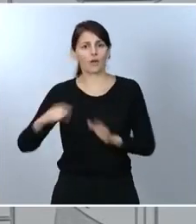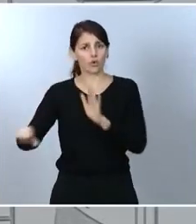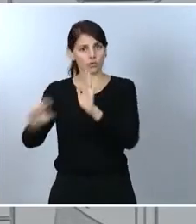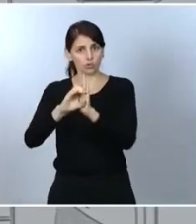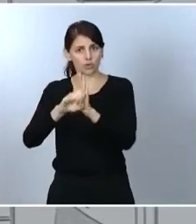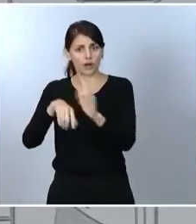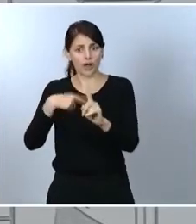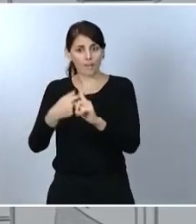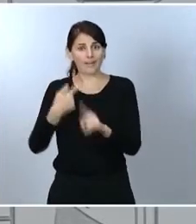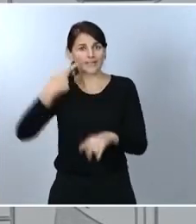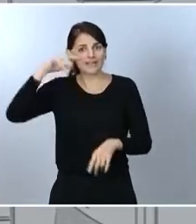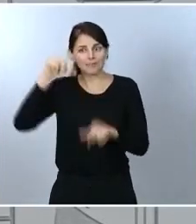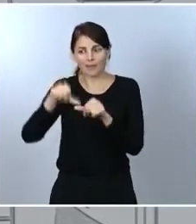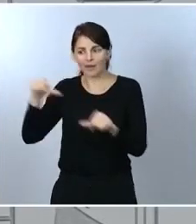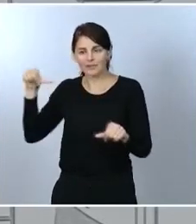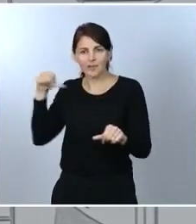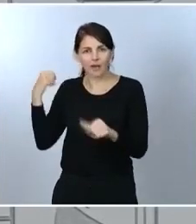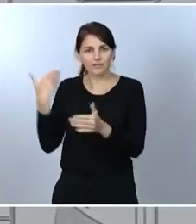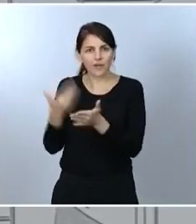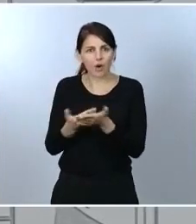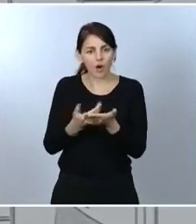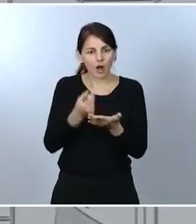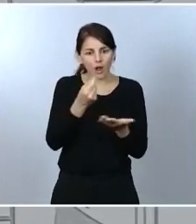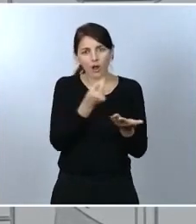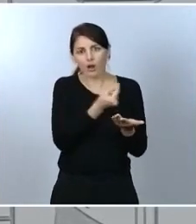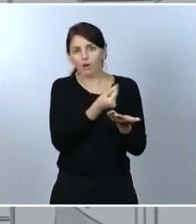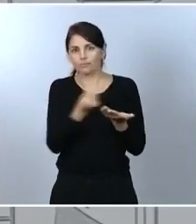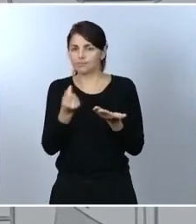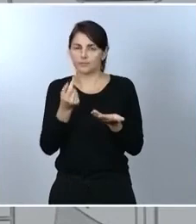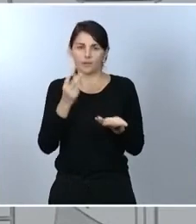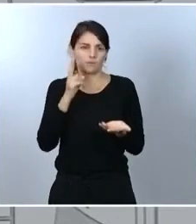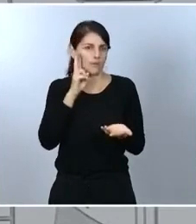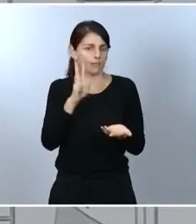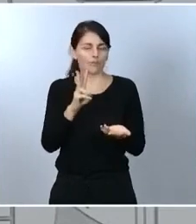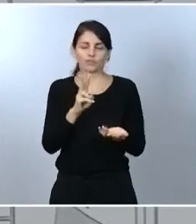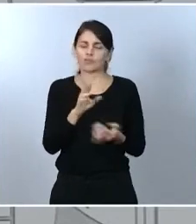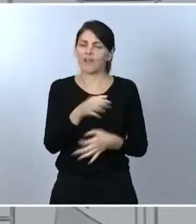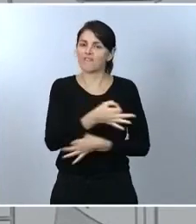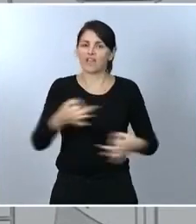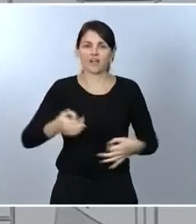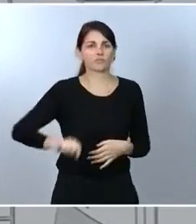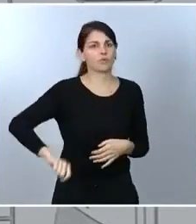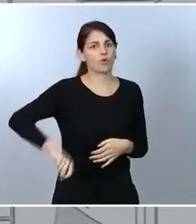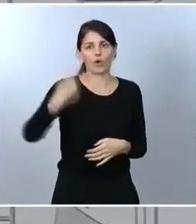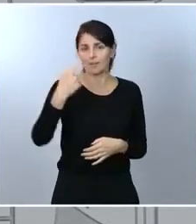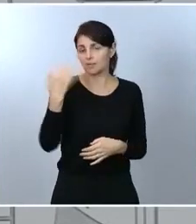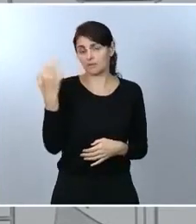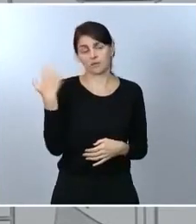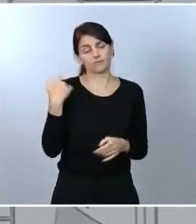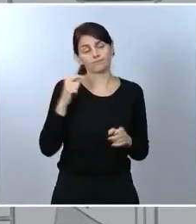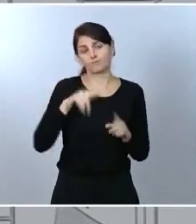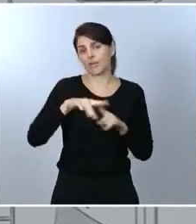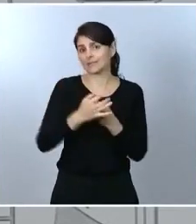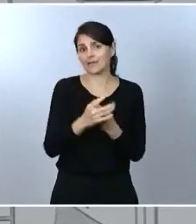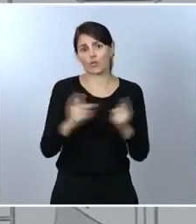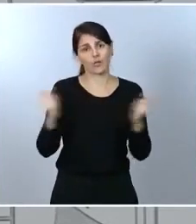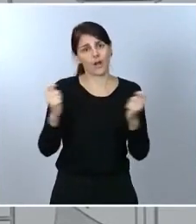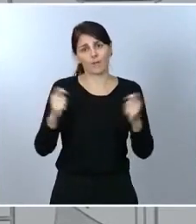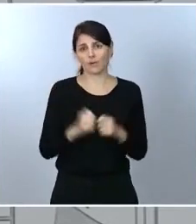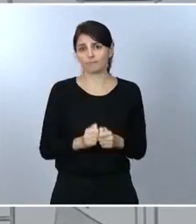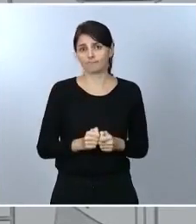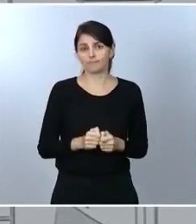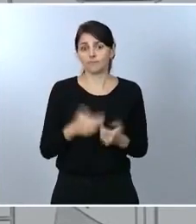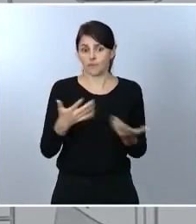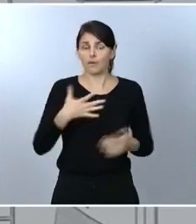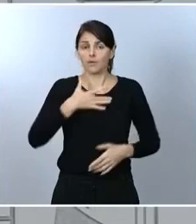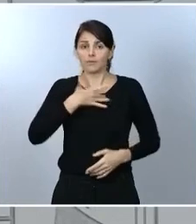meses deja bien claro que el instrumento más eficaz para luchar contra el COVID para hacer frente y dar freno a esta